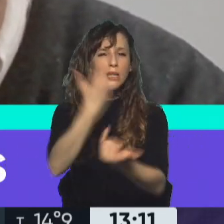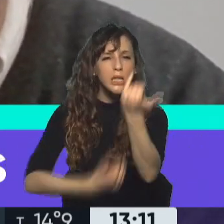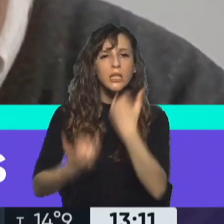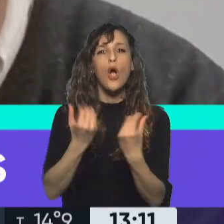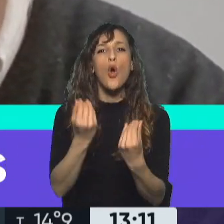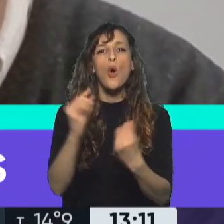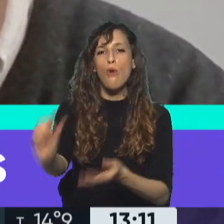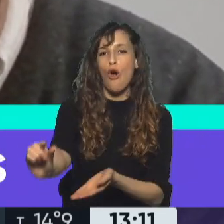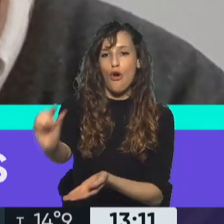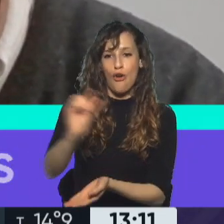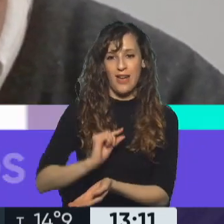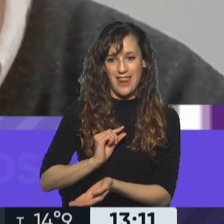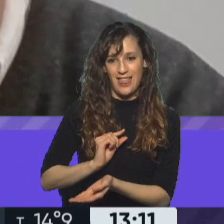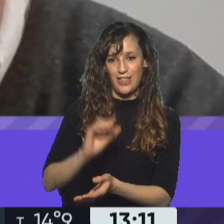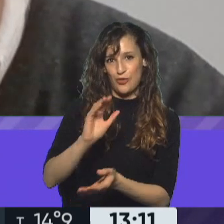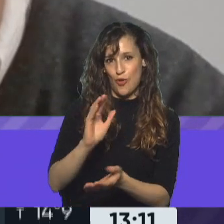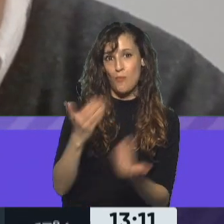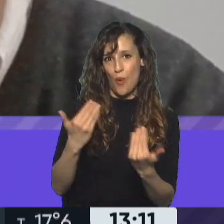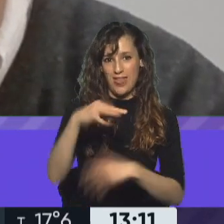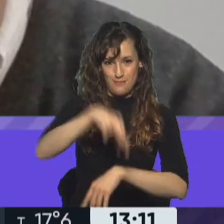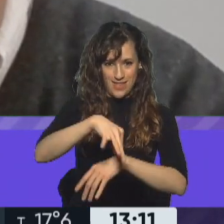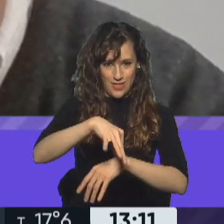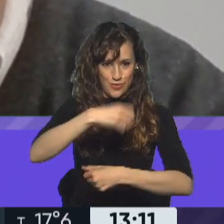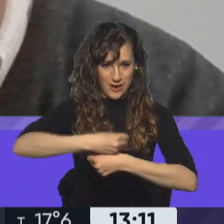a estos créditos que mencionábamos antes. Muchas gracias, Eduardo. Nos reencontramos la semana que viene.